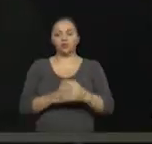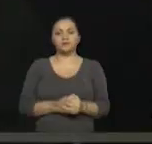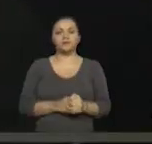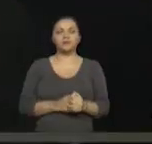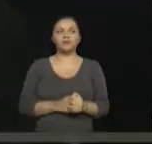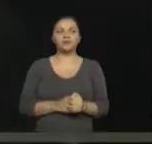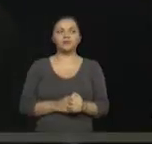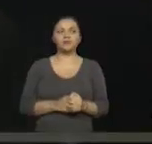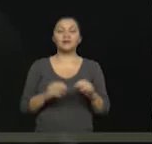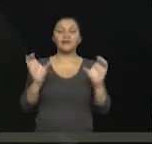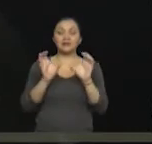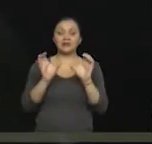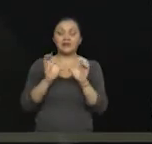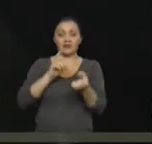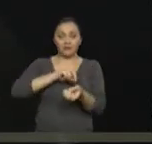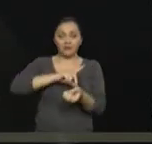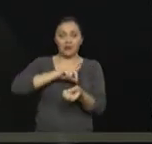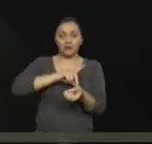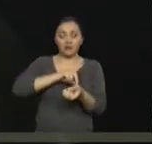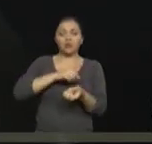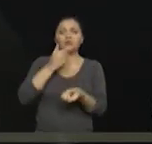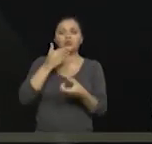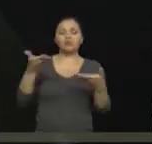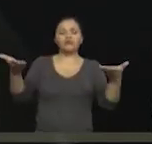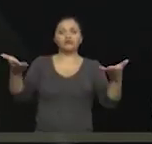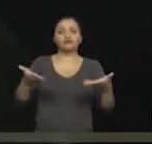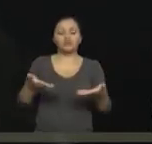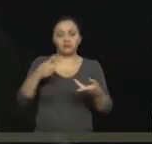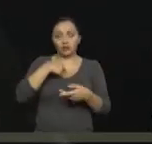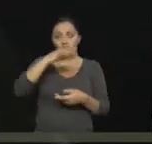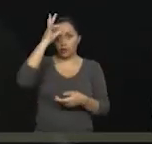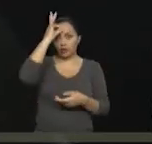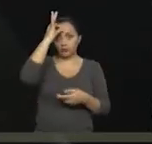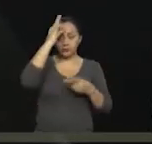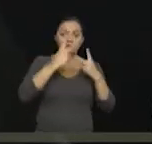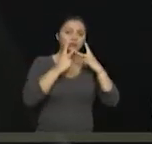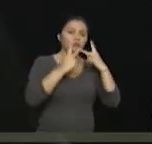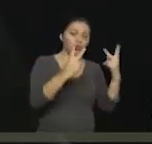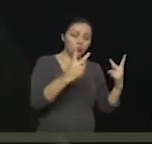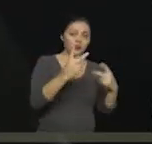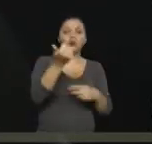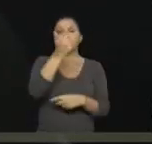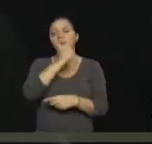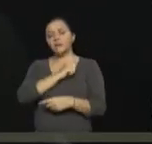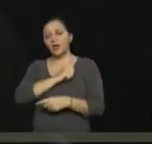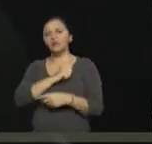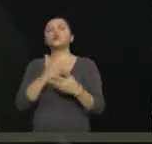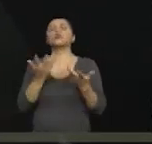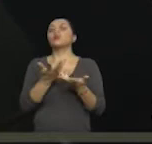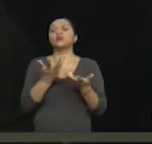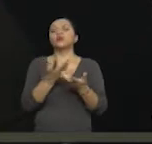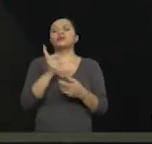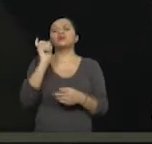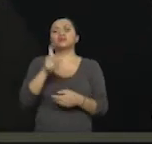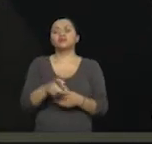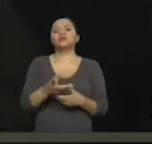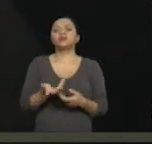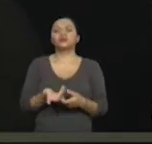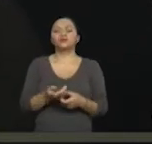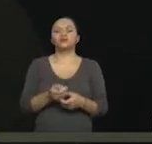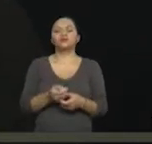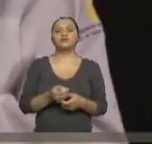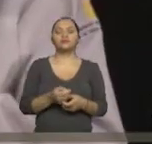Cleber, los certificados médicos que pueden traer, ¿pueden ser de un hospital público, privado, o solamente debe ser de un hospital público?